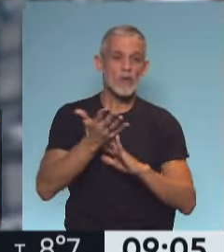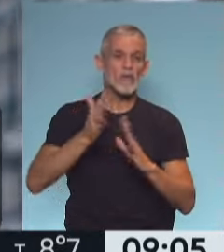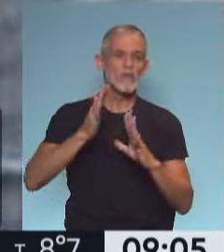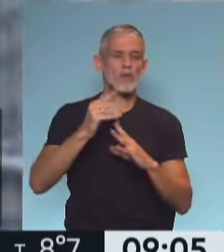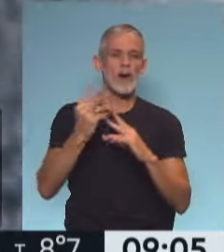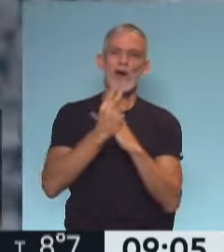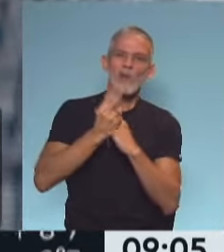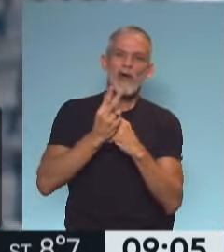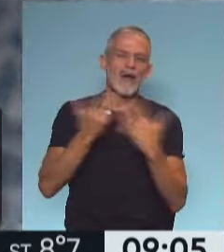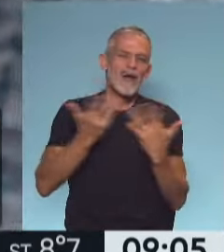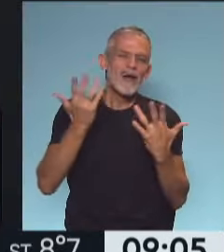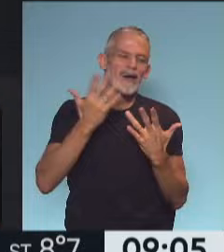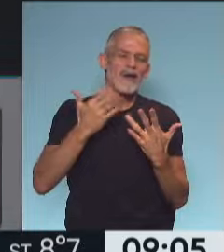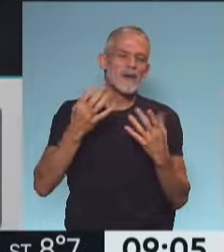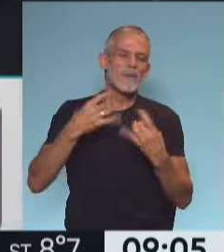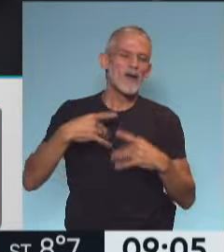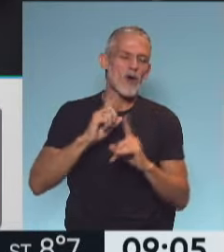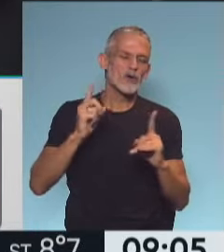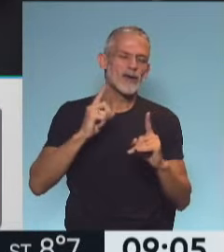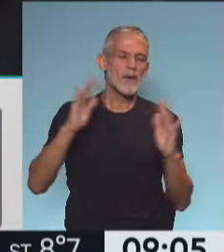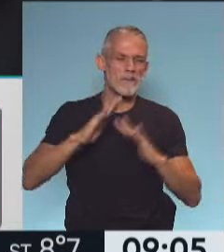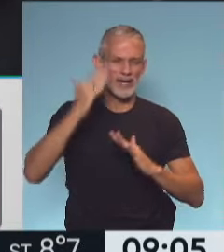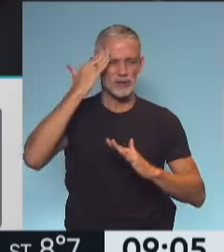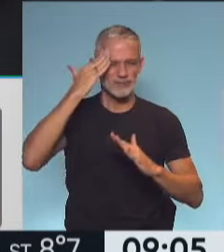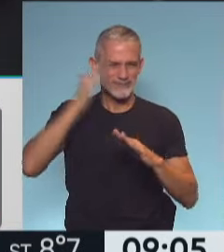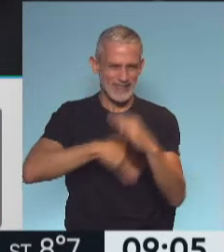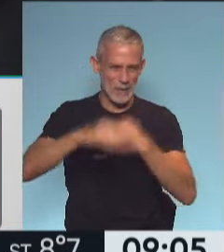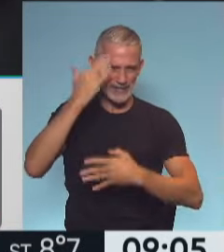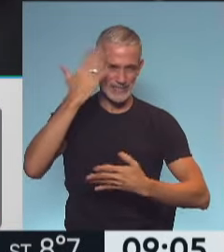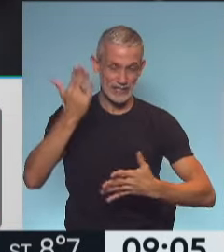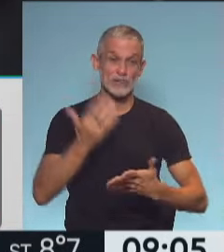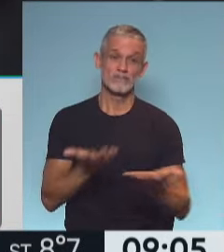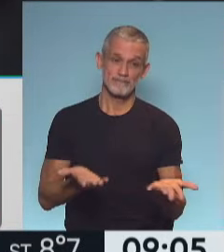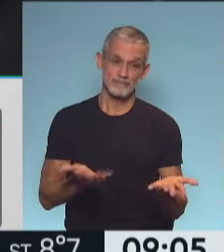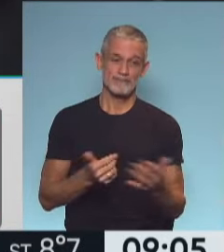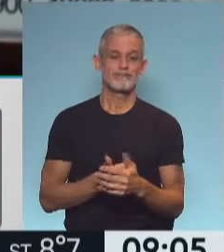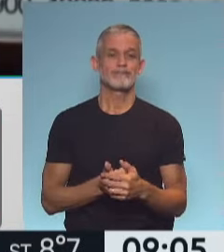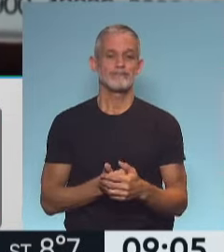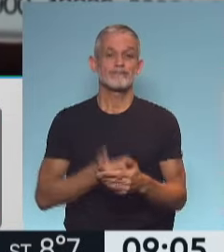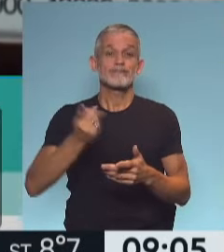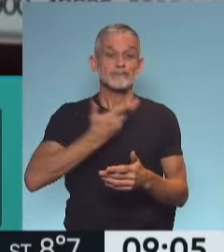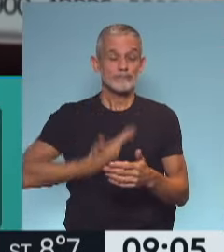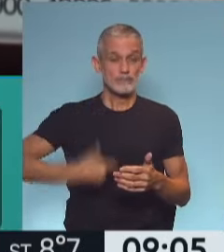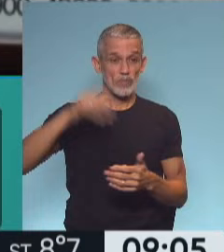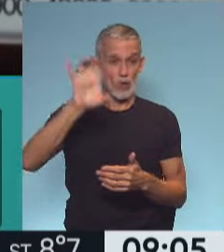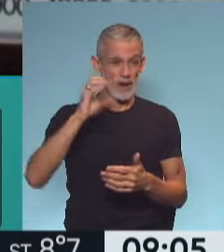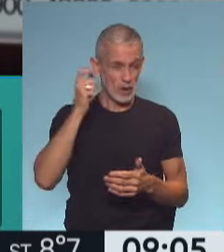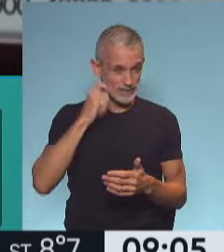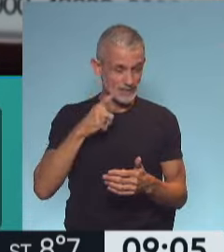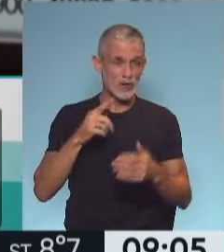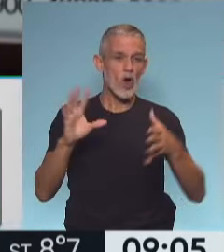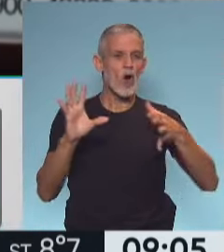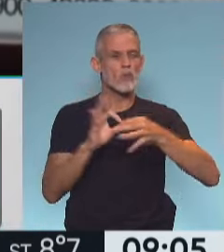cuidados necesarios para no contagiarse. A partir de eso, es que el gobernador, junto con